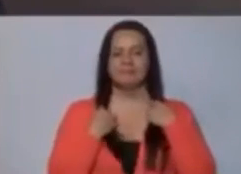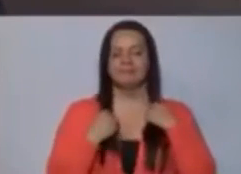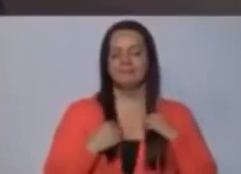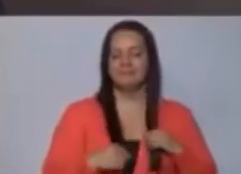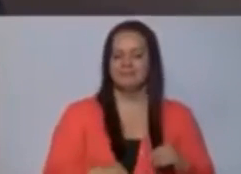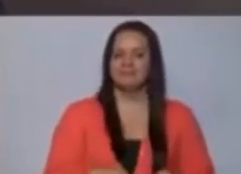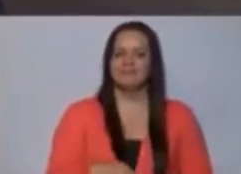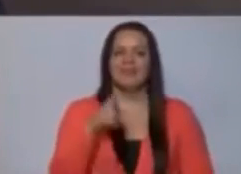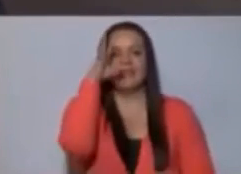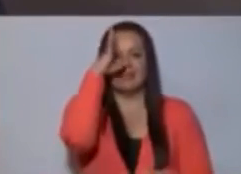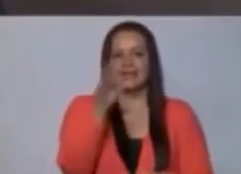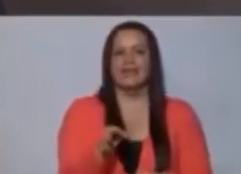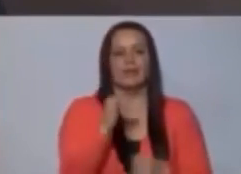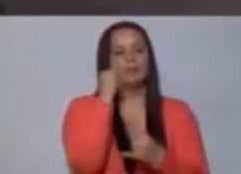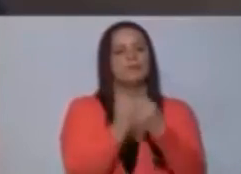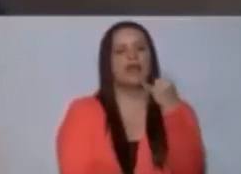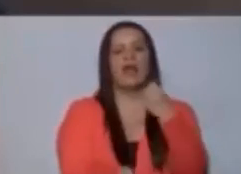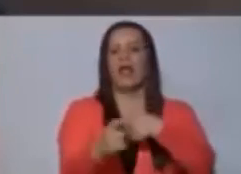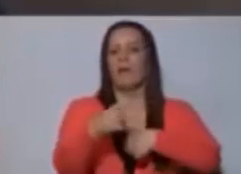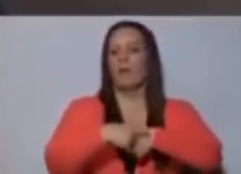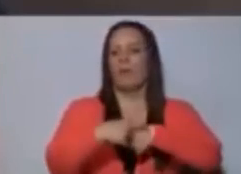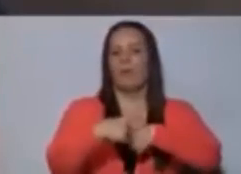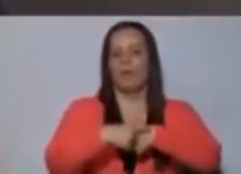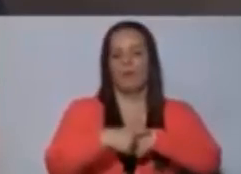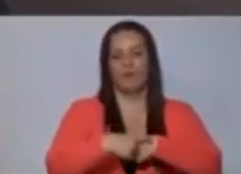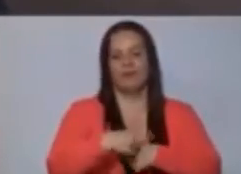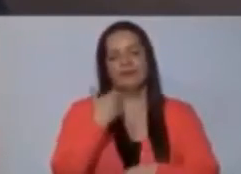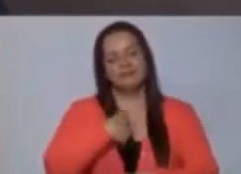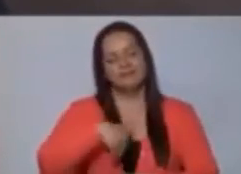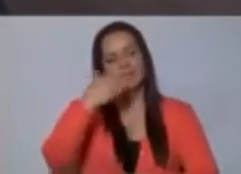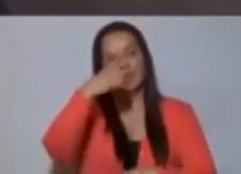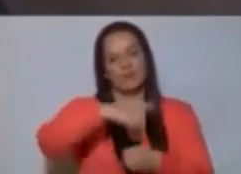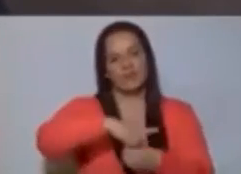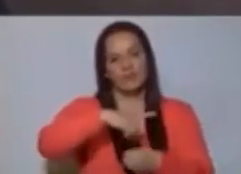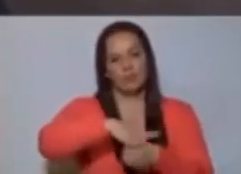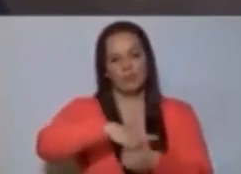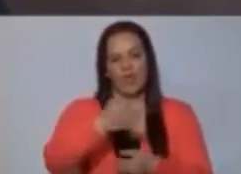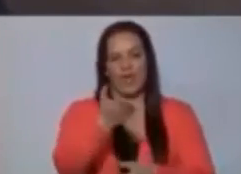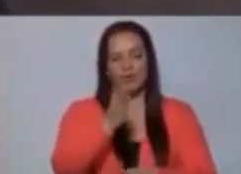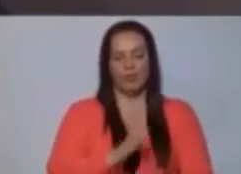Creo que se le acabó, señor diputado.